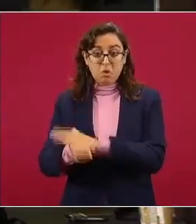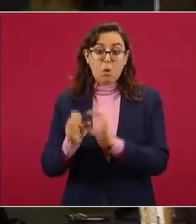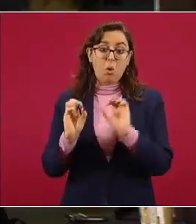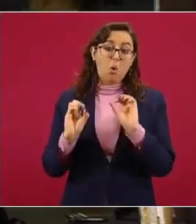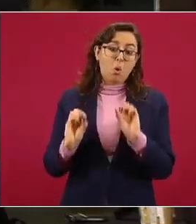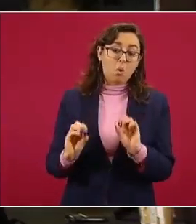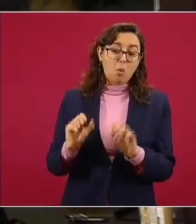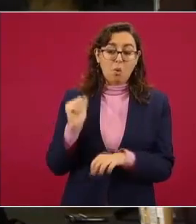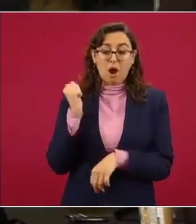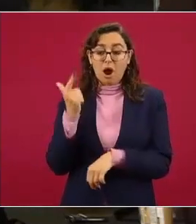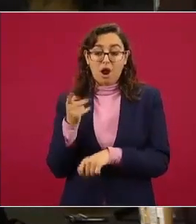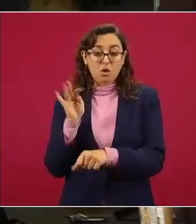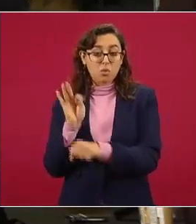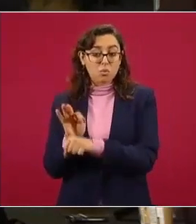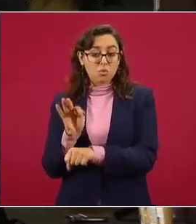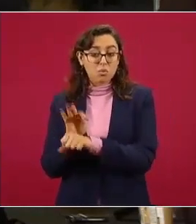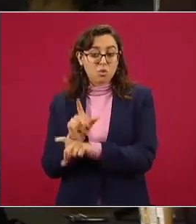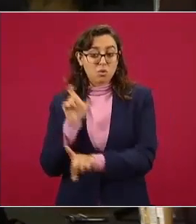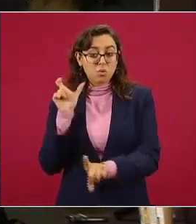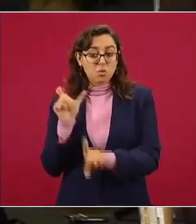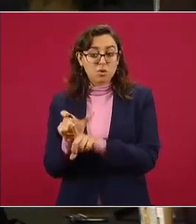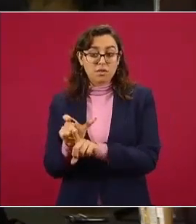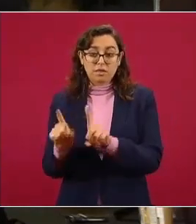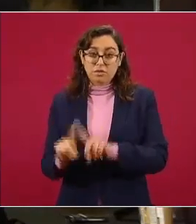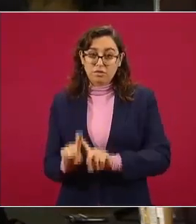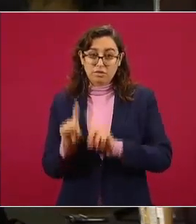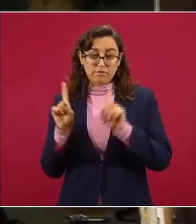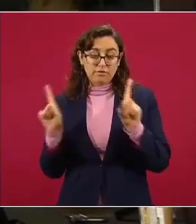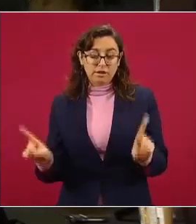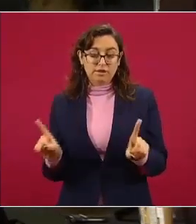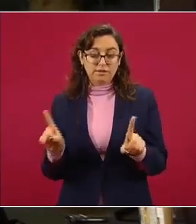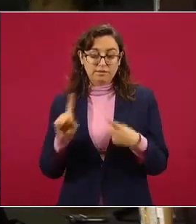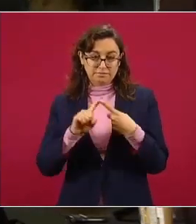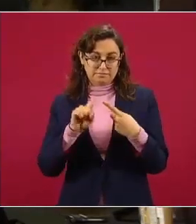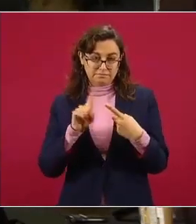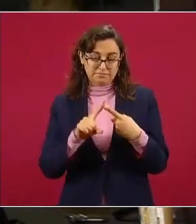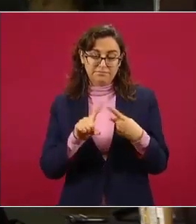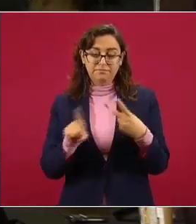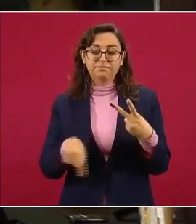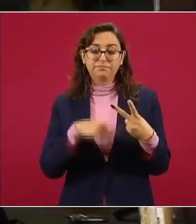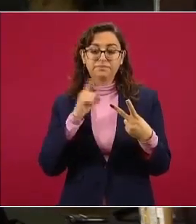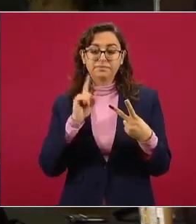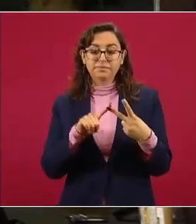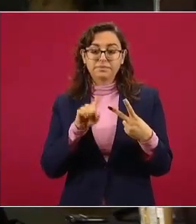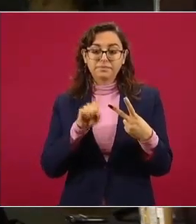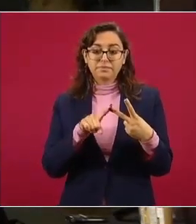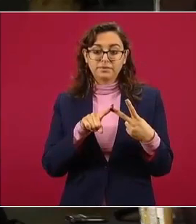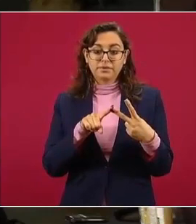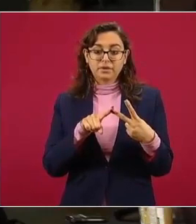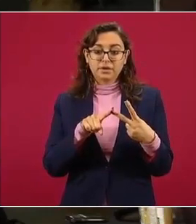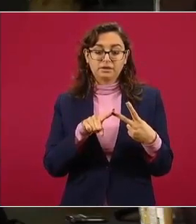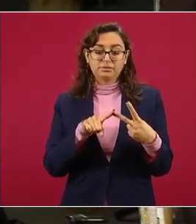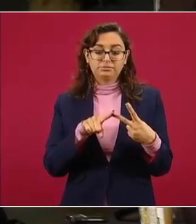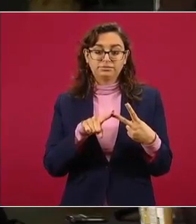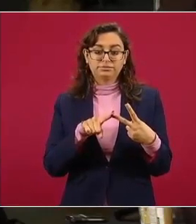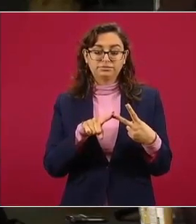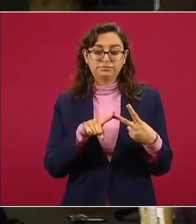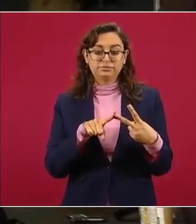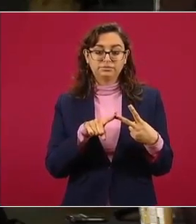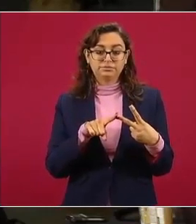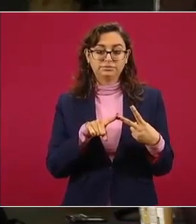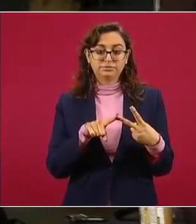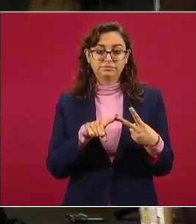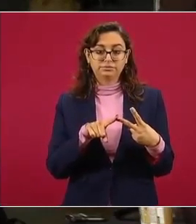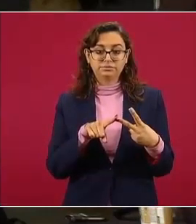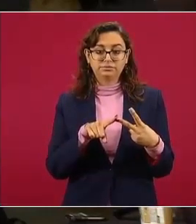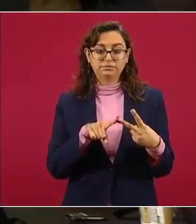algún tipo de protección distinto a este por otro lado también el secretario de Relaciones este